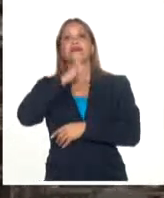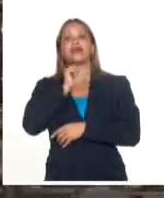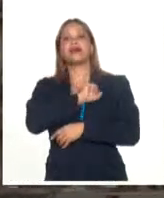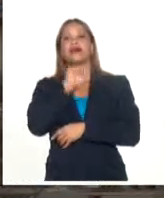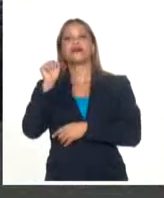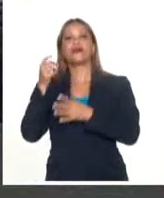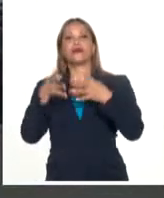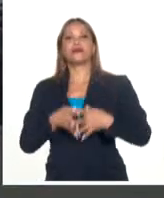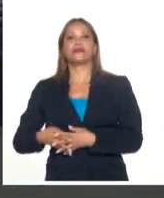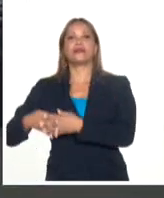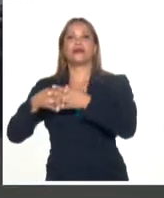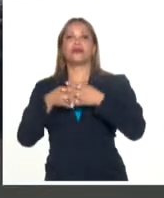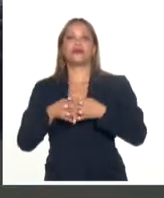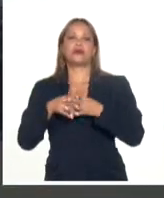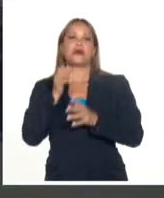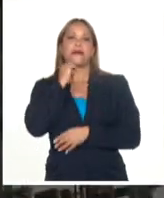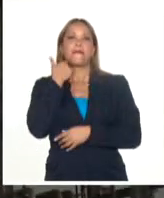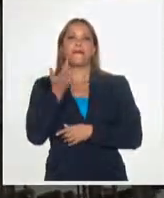exportaciones de diésel y de gasoil el Gracias por por Gracias.